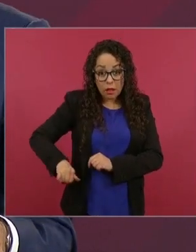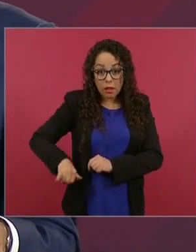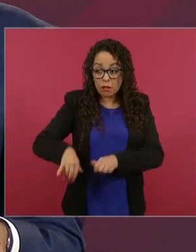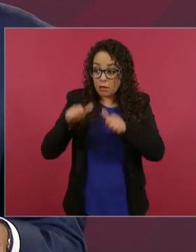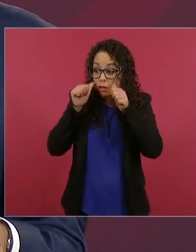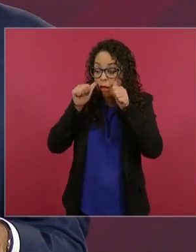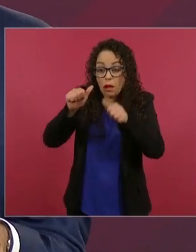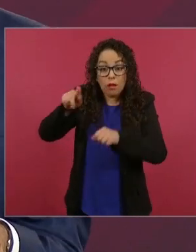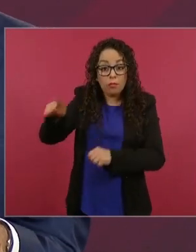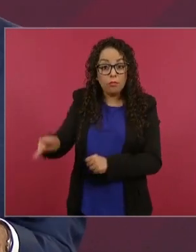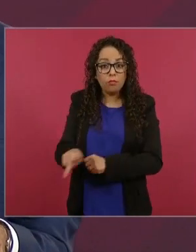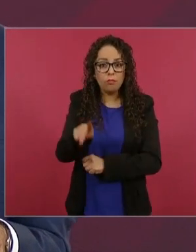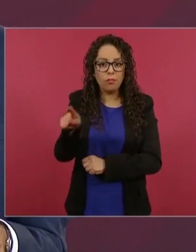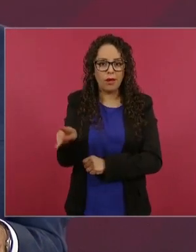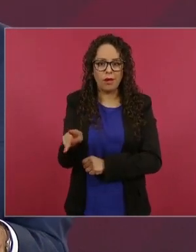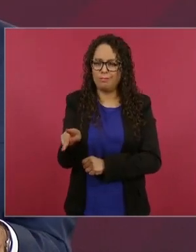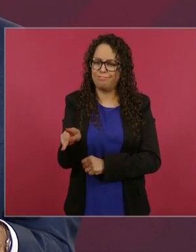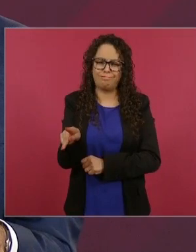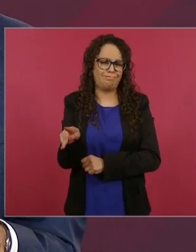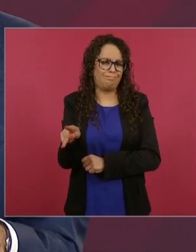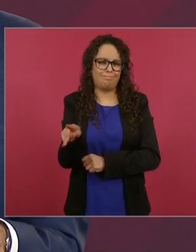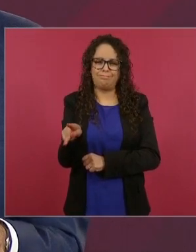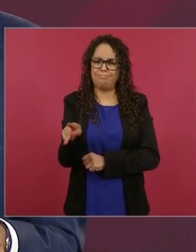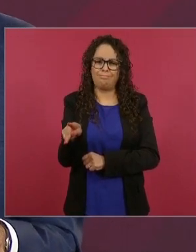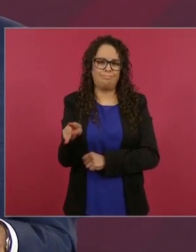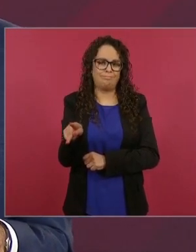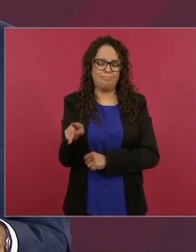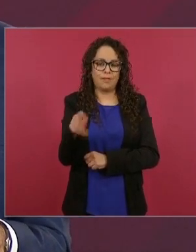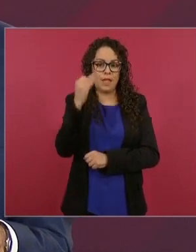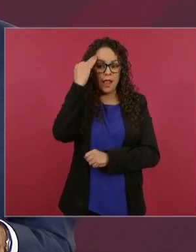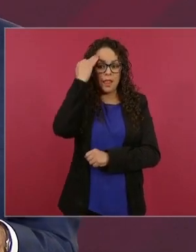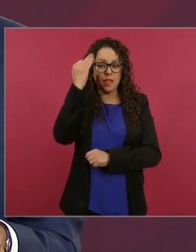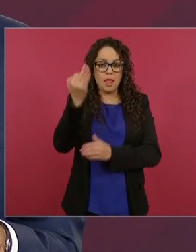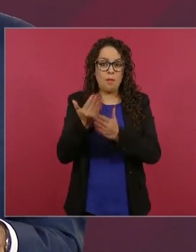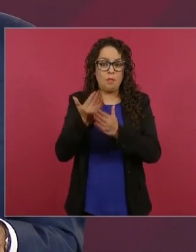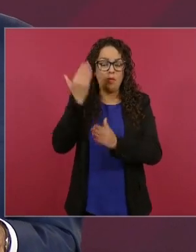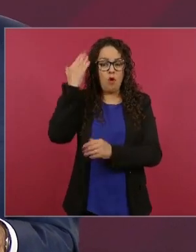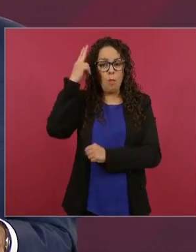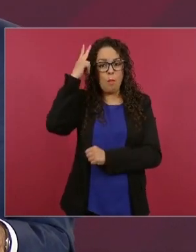sobre todo a partir del periodo neoliberal o neoporfirista en los últimos